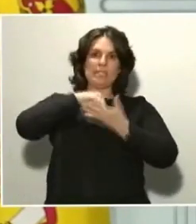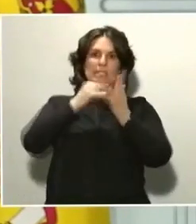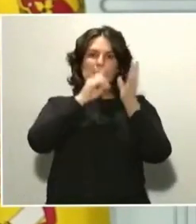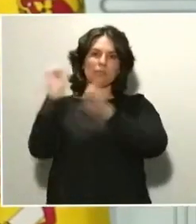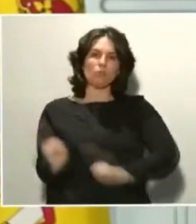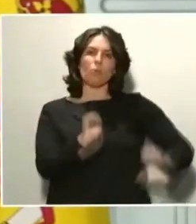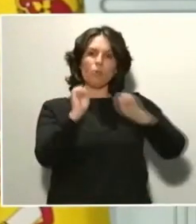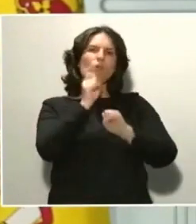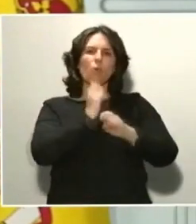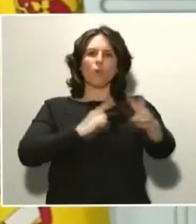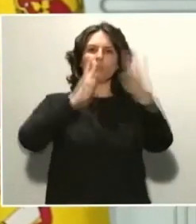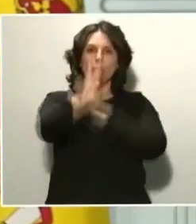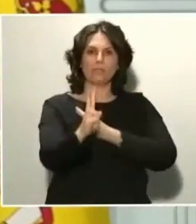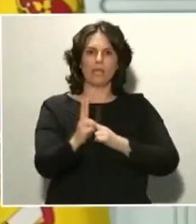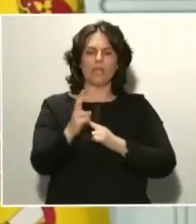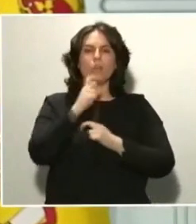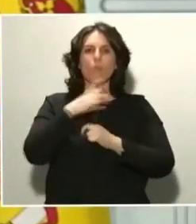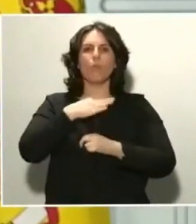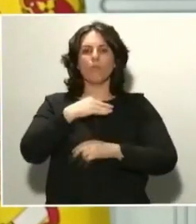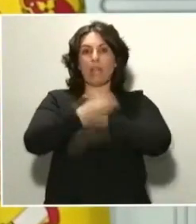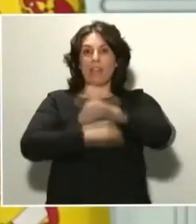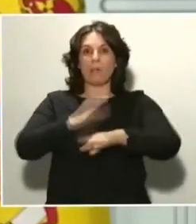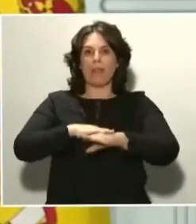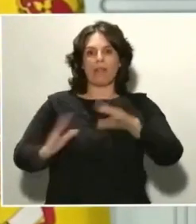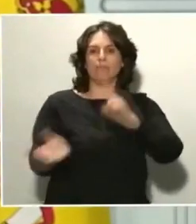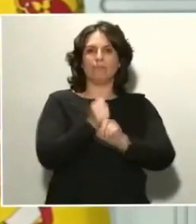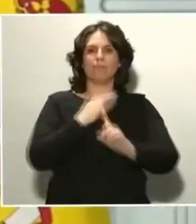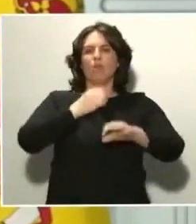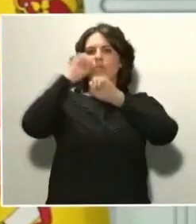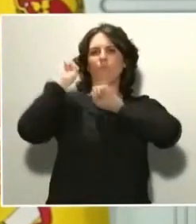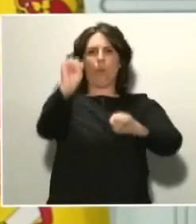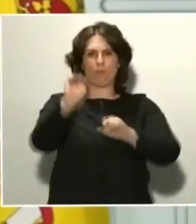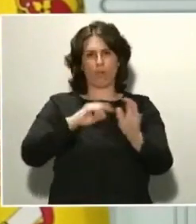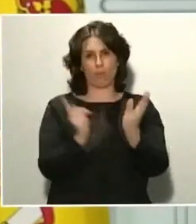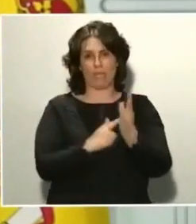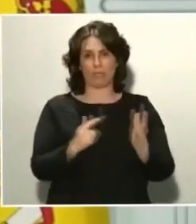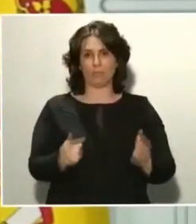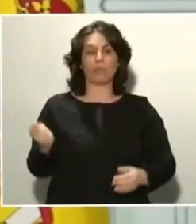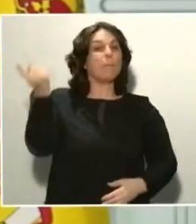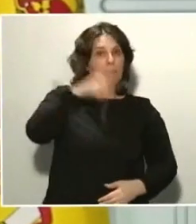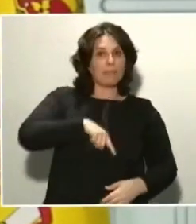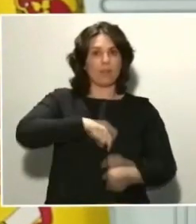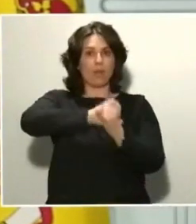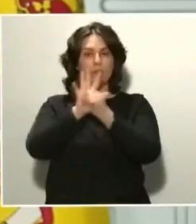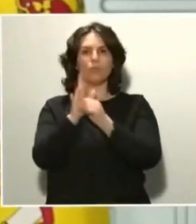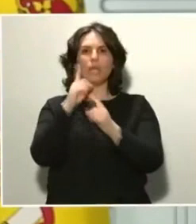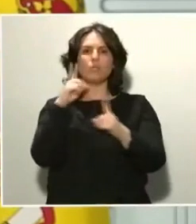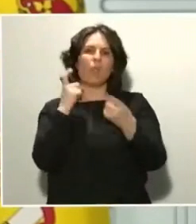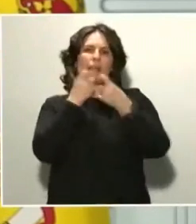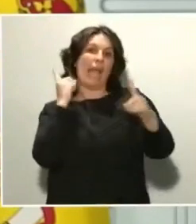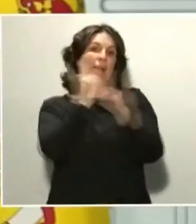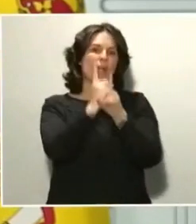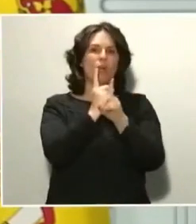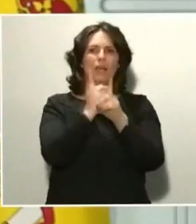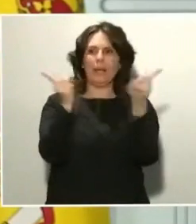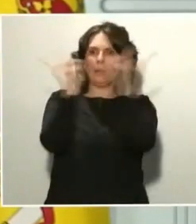inmunidad cuanto antes. Sabemos que el coronavirus es un enemigo invisible y peligroso. Su capacidad de